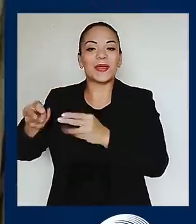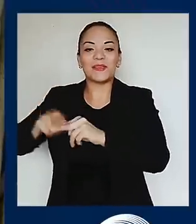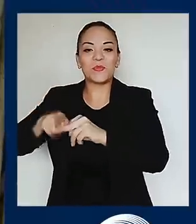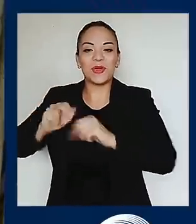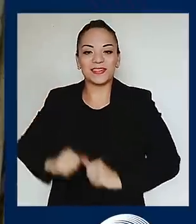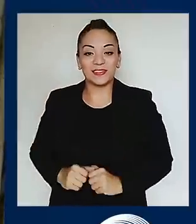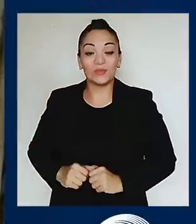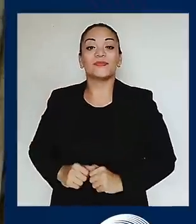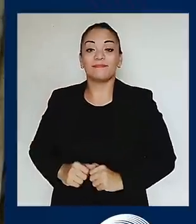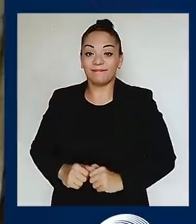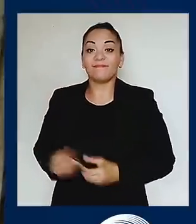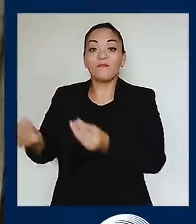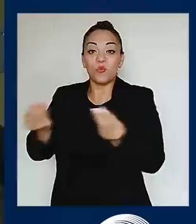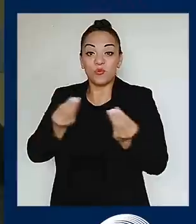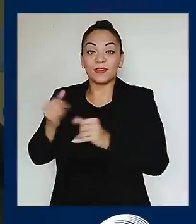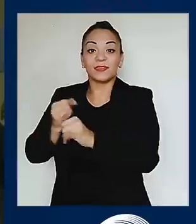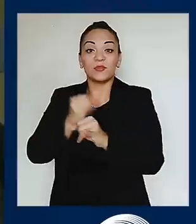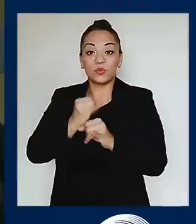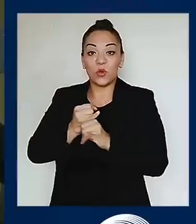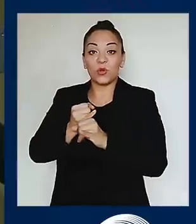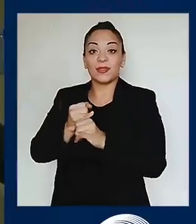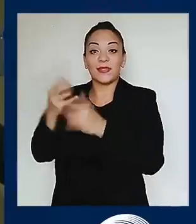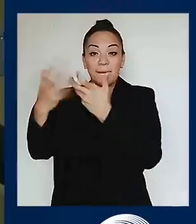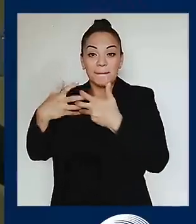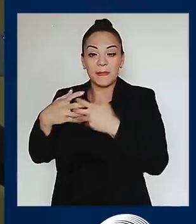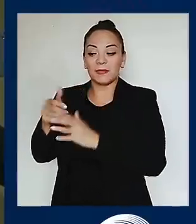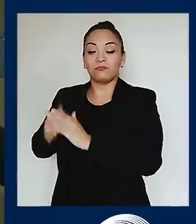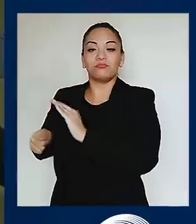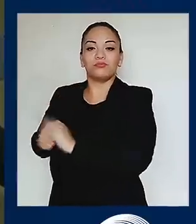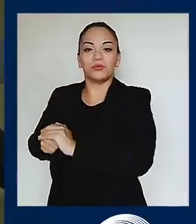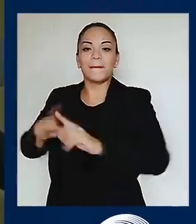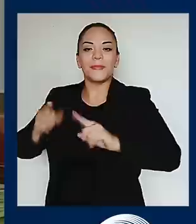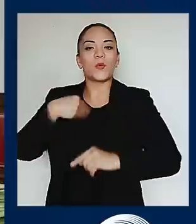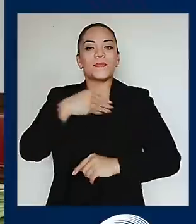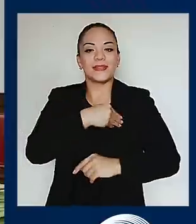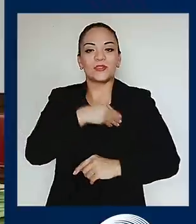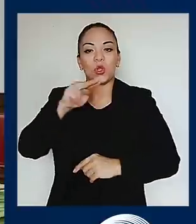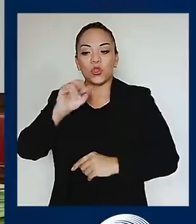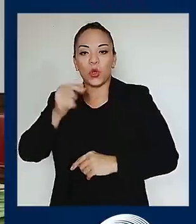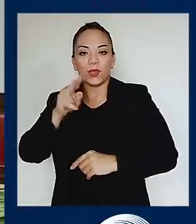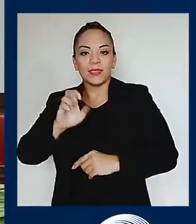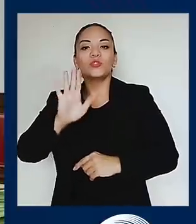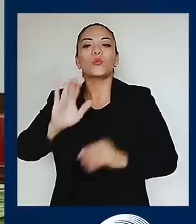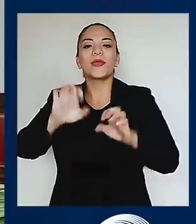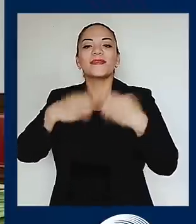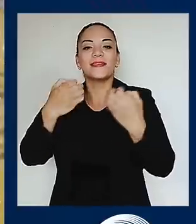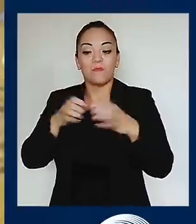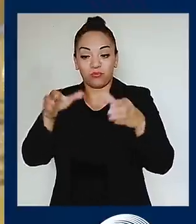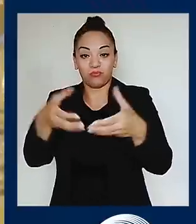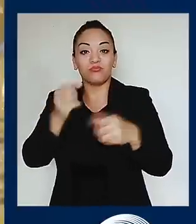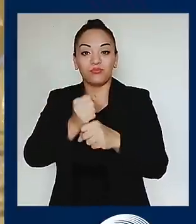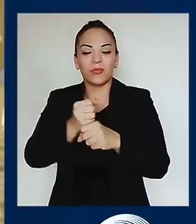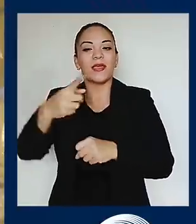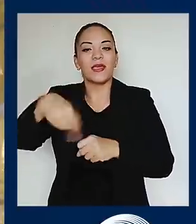siesta en la oscuridad. El ministro Nogia Costa y su equipo se han puesto las pilas, la camiseta,